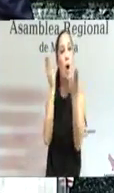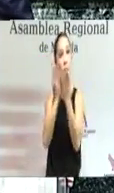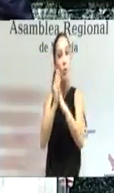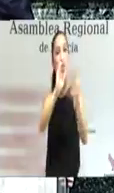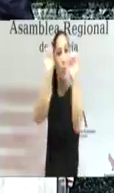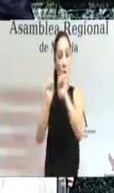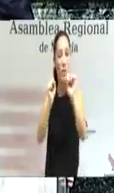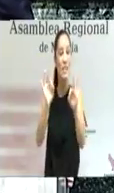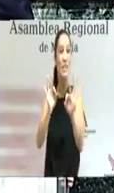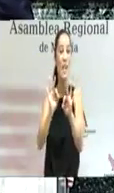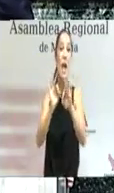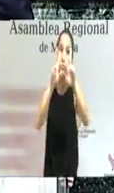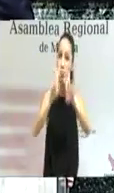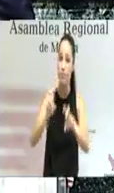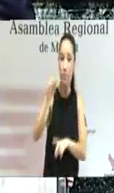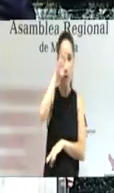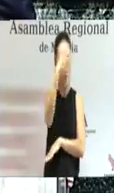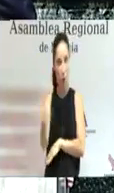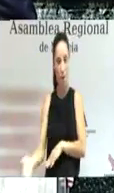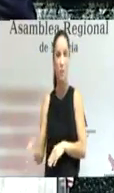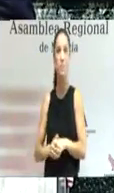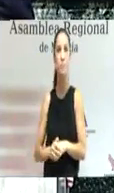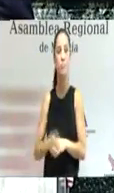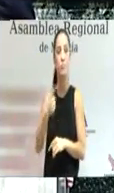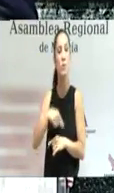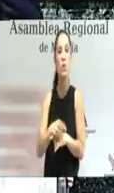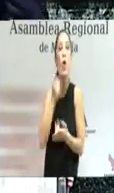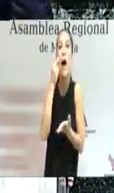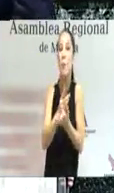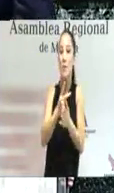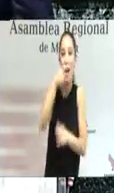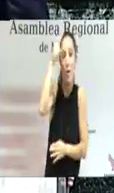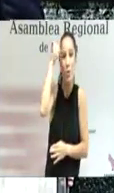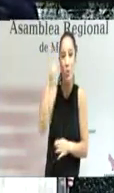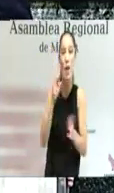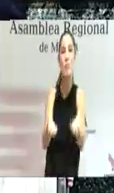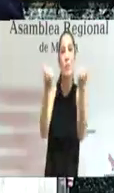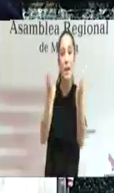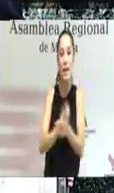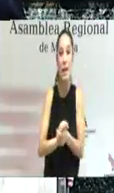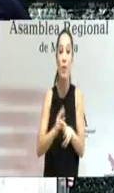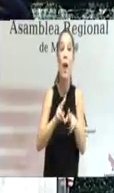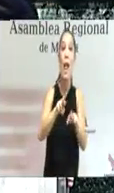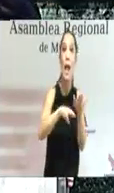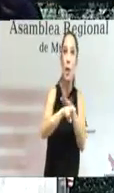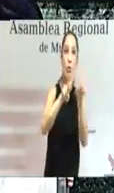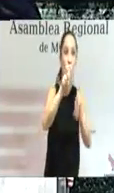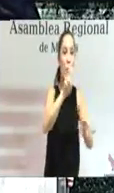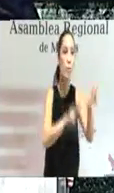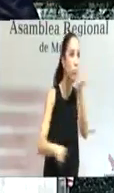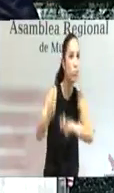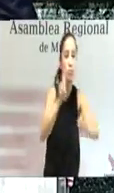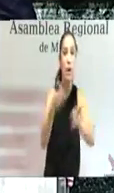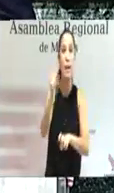la cultura taurina. Nuestra apuesta por la cultura nos ha llevado este año a buscar nuevos recursos, a apoyar la